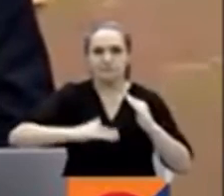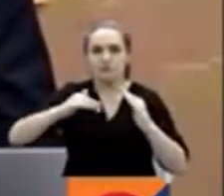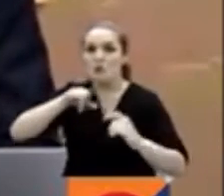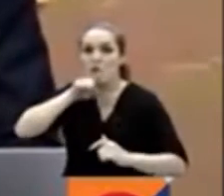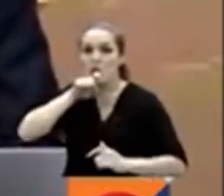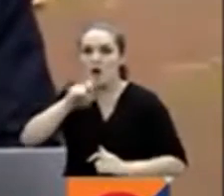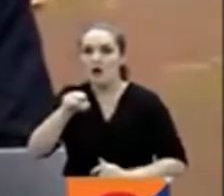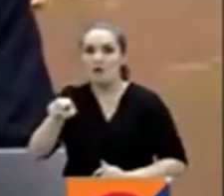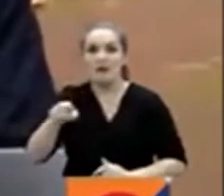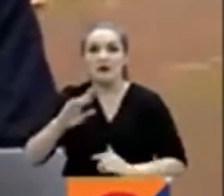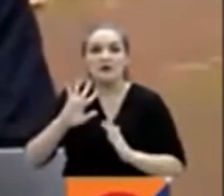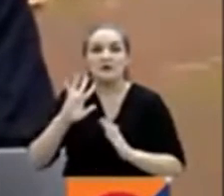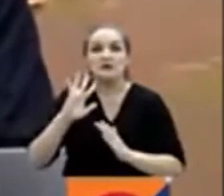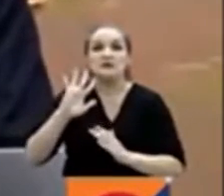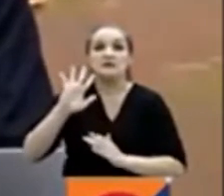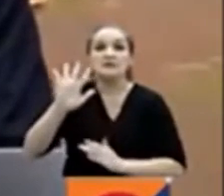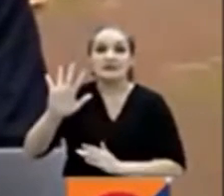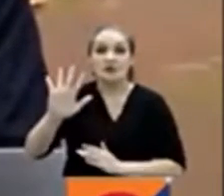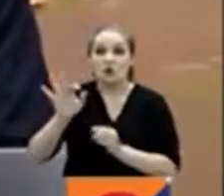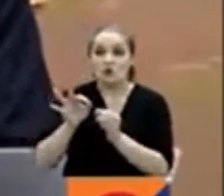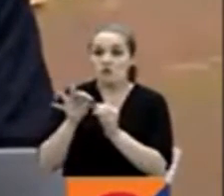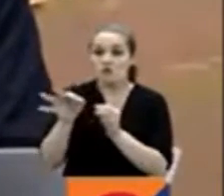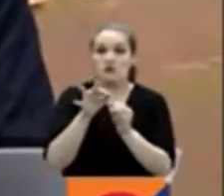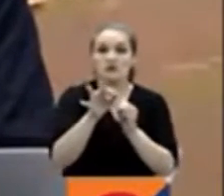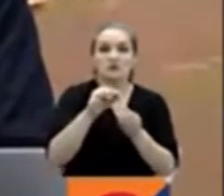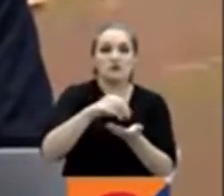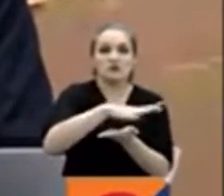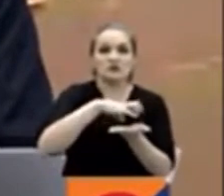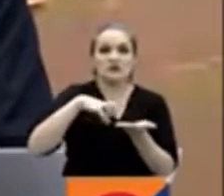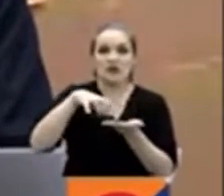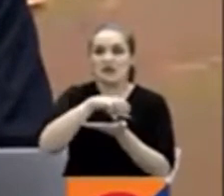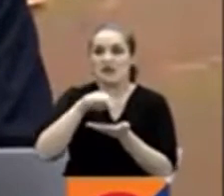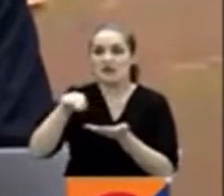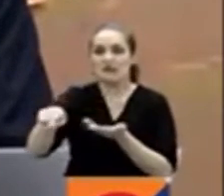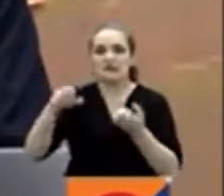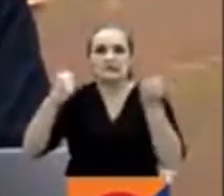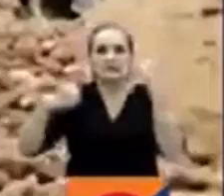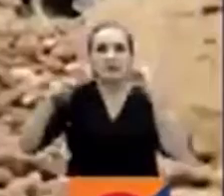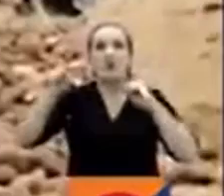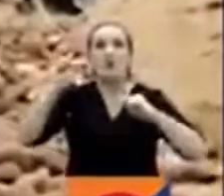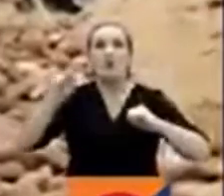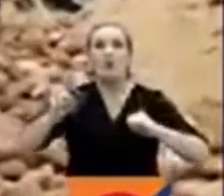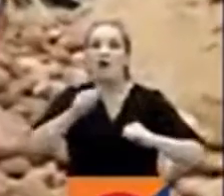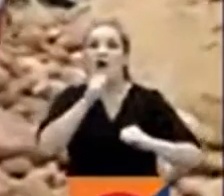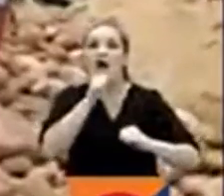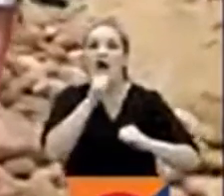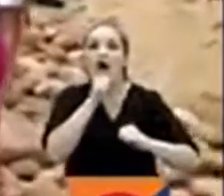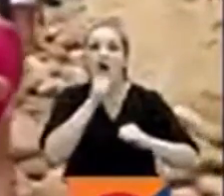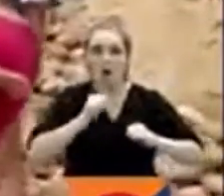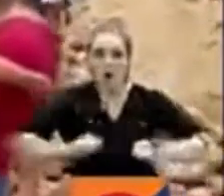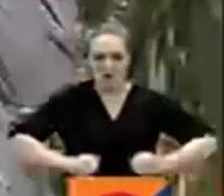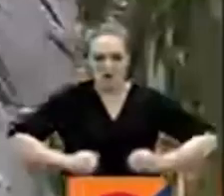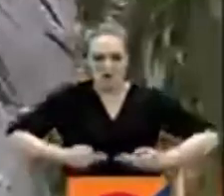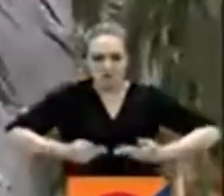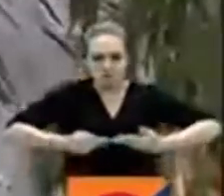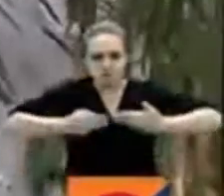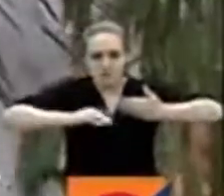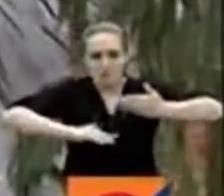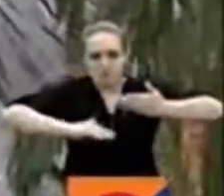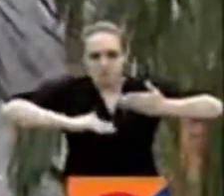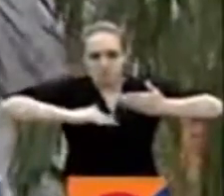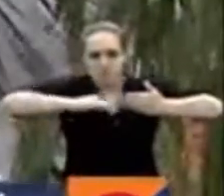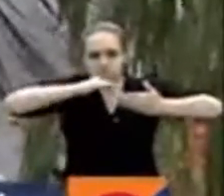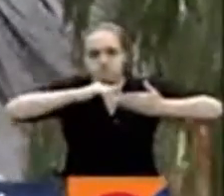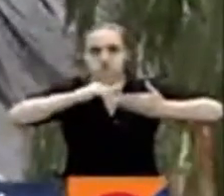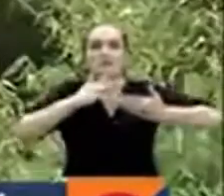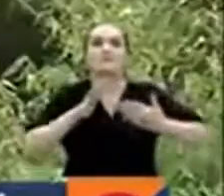hay cinco municipios en alerta por la apertura de las compuertas en Hidro Sogamoso. Los barrios más afectados son San Martín, San